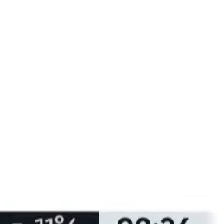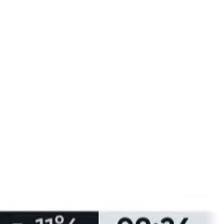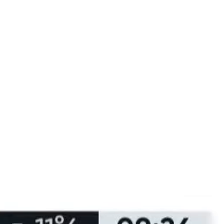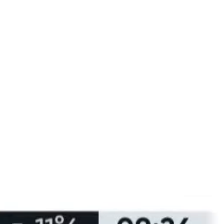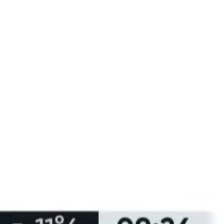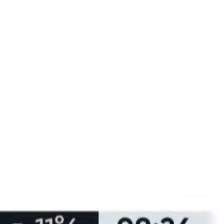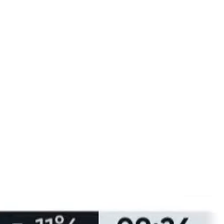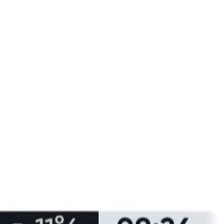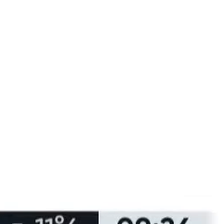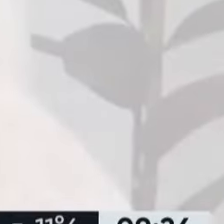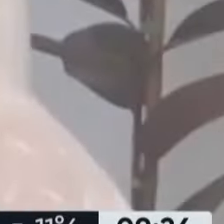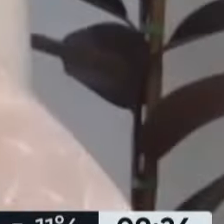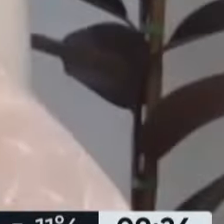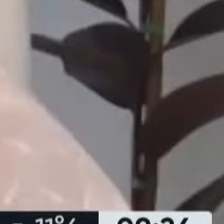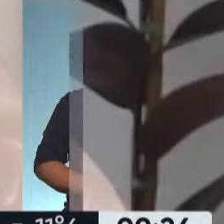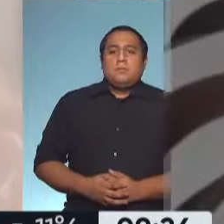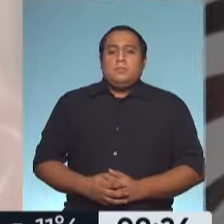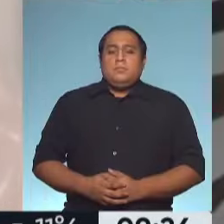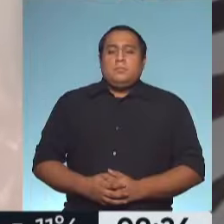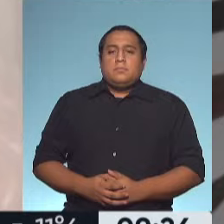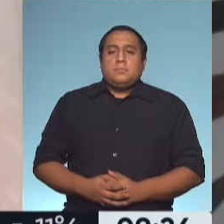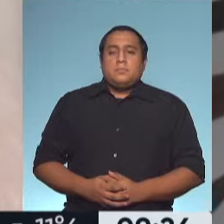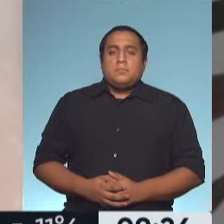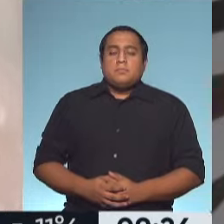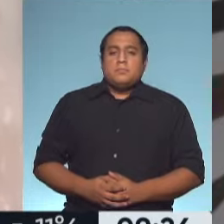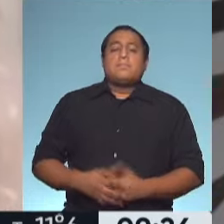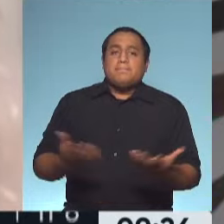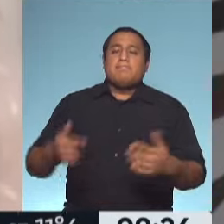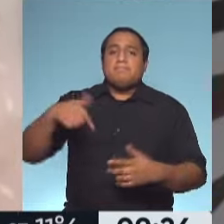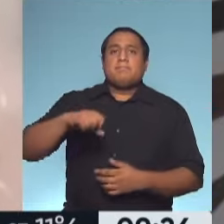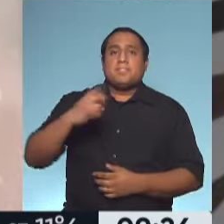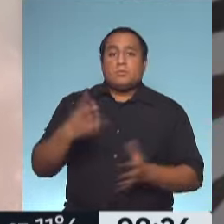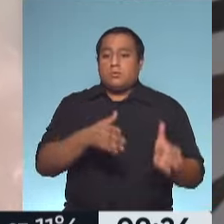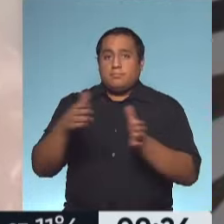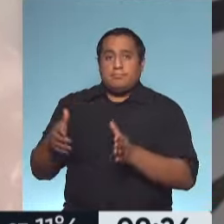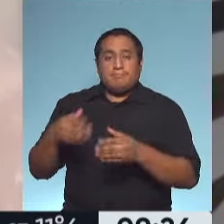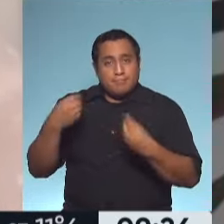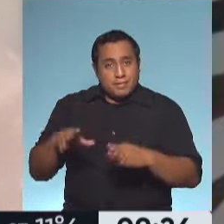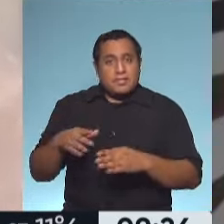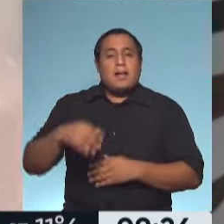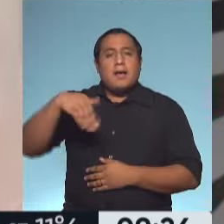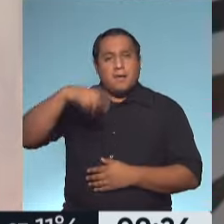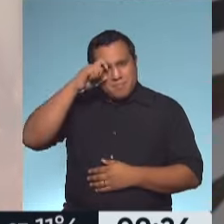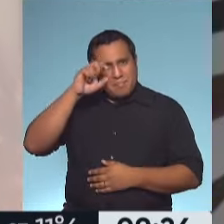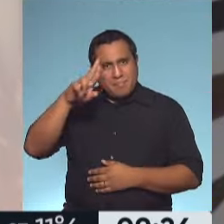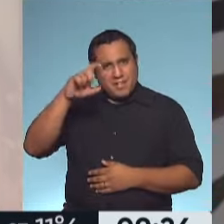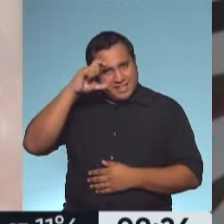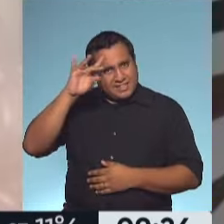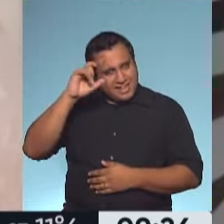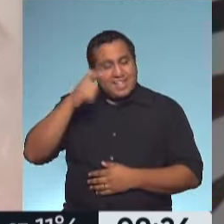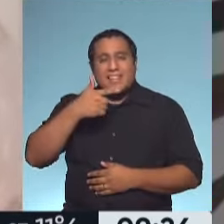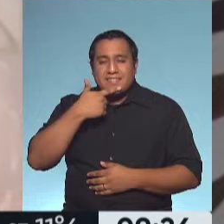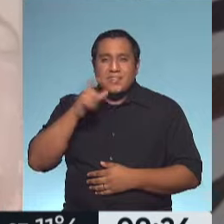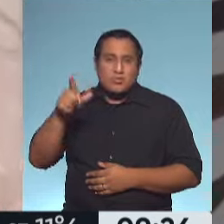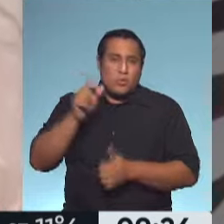¡Suscríbete al canal! Bueno, empezamos desde el segundo bloque, vamos a saludar a Mercedes que nos escribe desde Rosario y nos ve